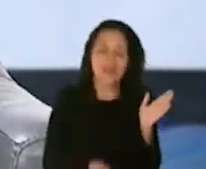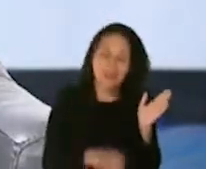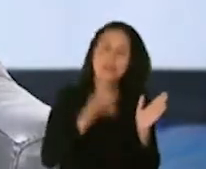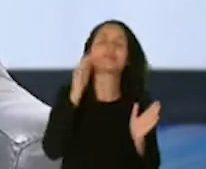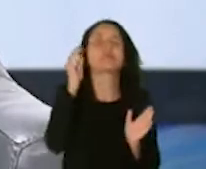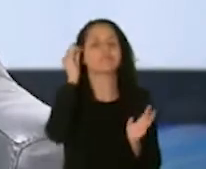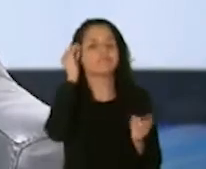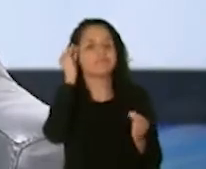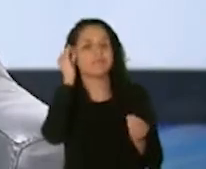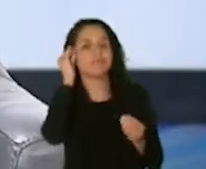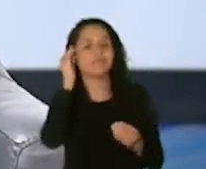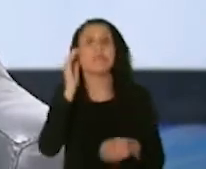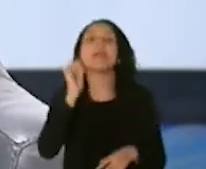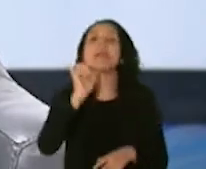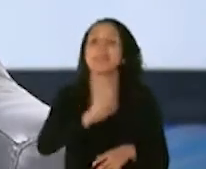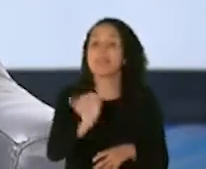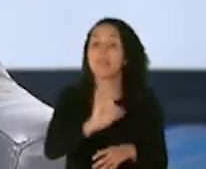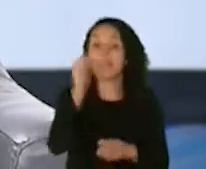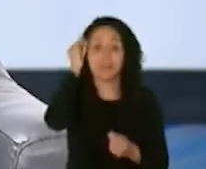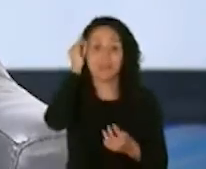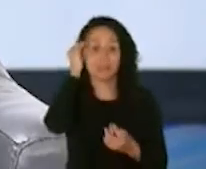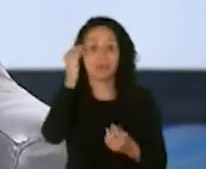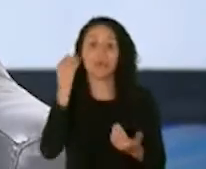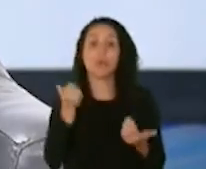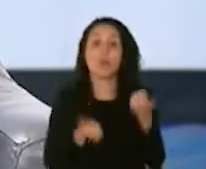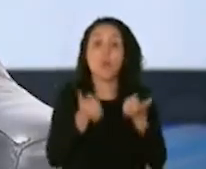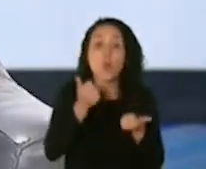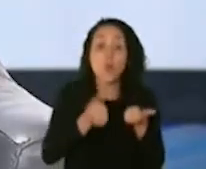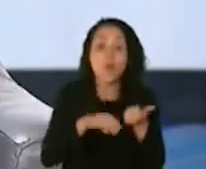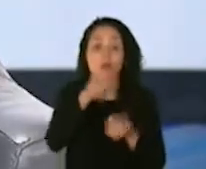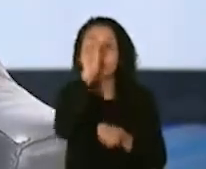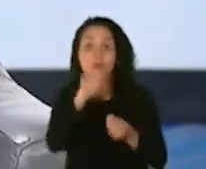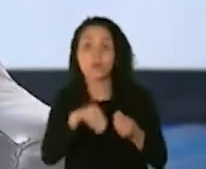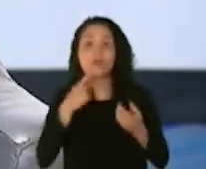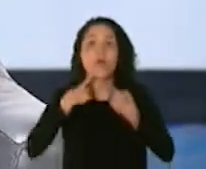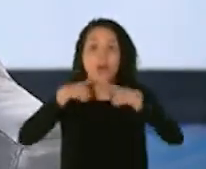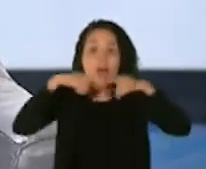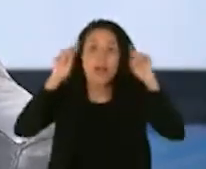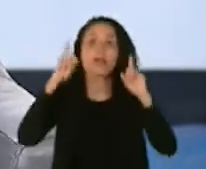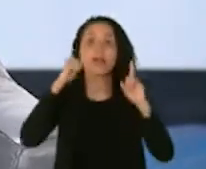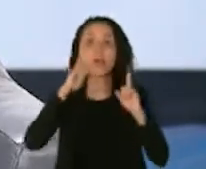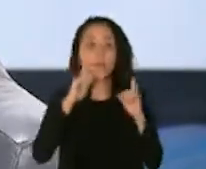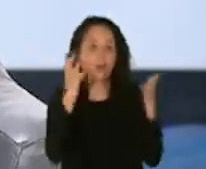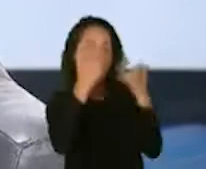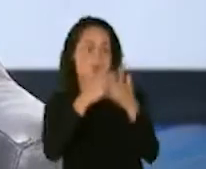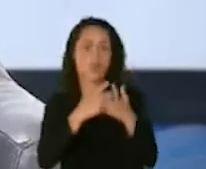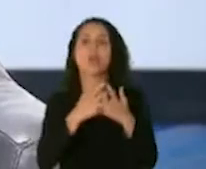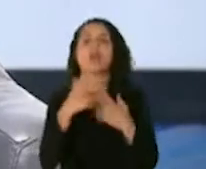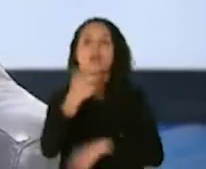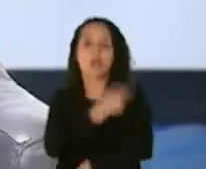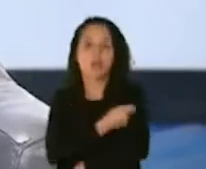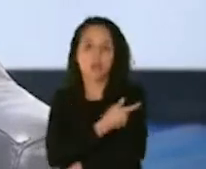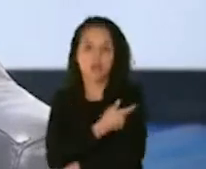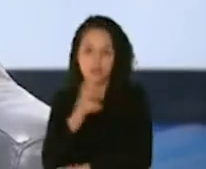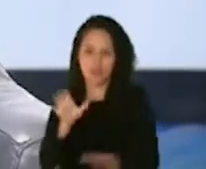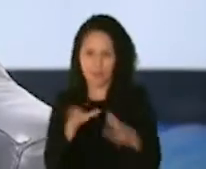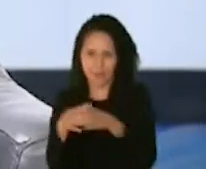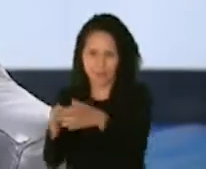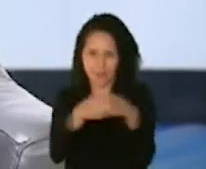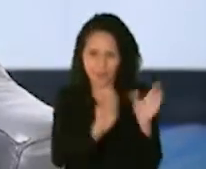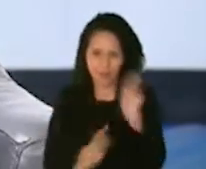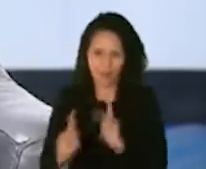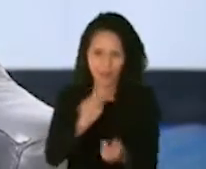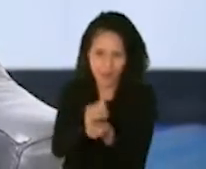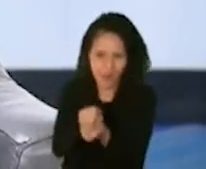cuál es la probabilidad que yo tenga de tener éxito estableciendo una logística para llevar la vacuna a esos grupos determinados